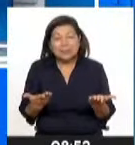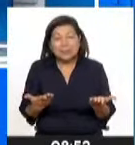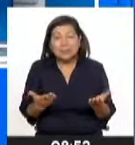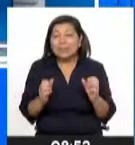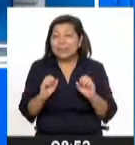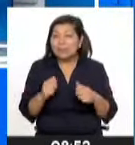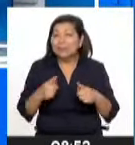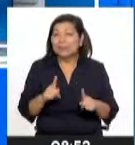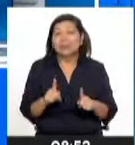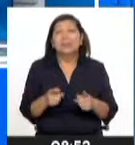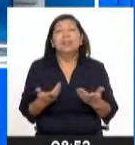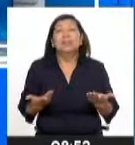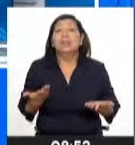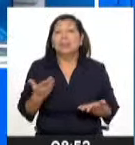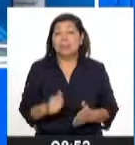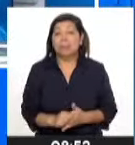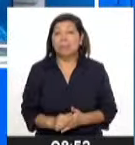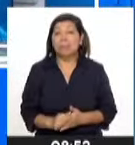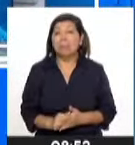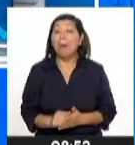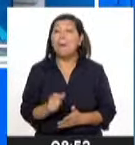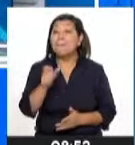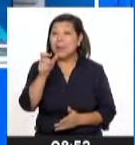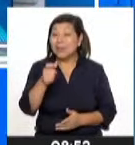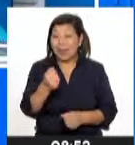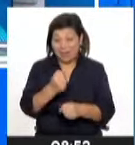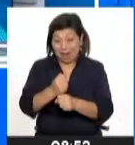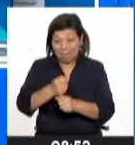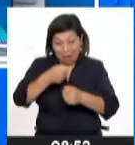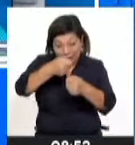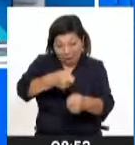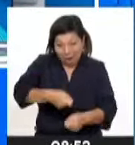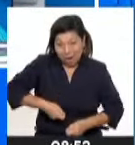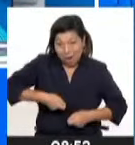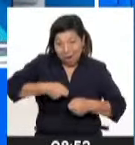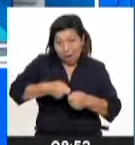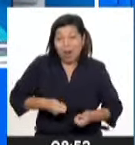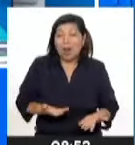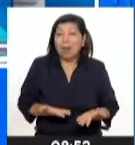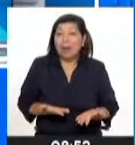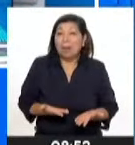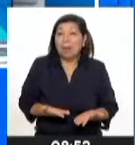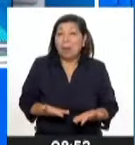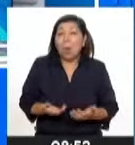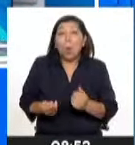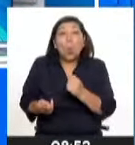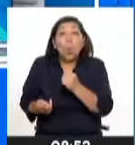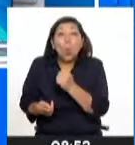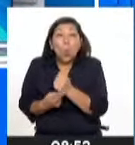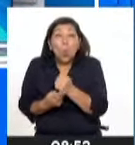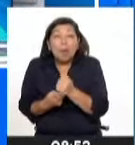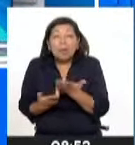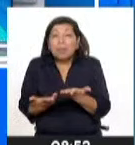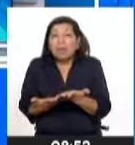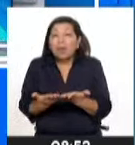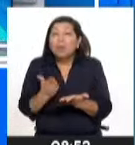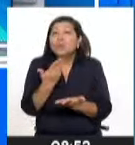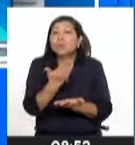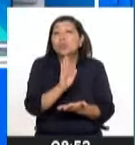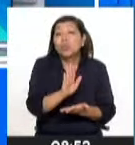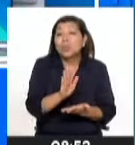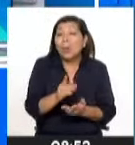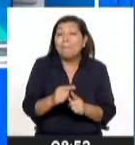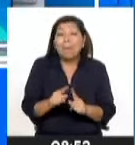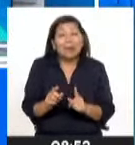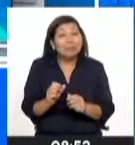permitir que justamente tanto los agricultores como las agricultoras puedan almacenar productos no